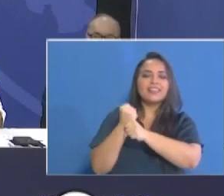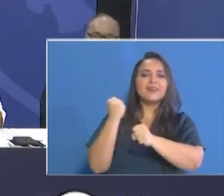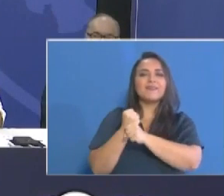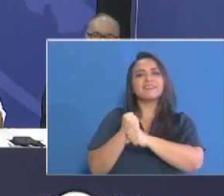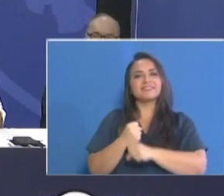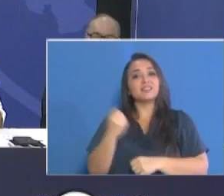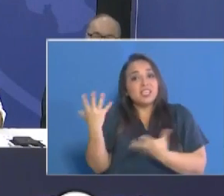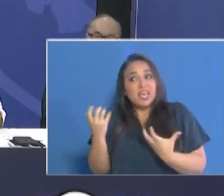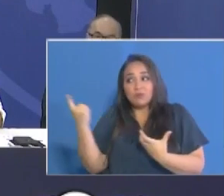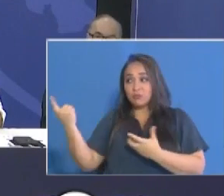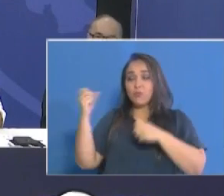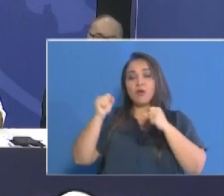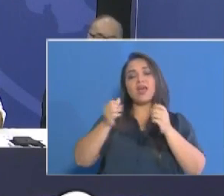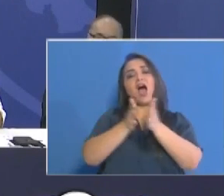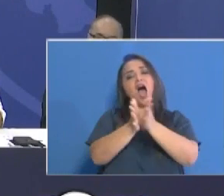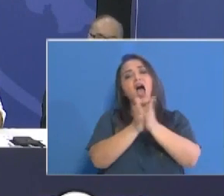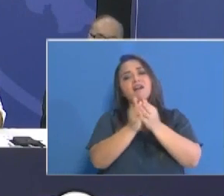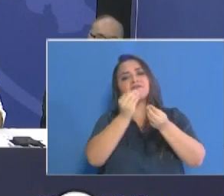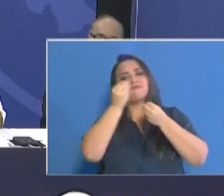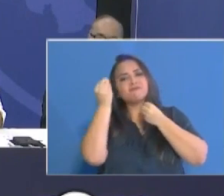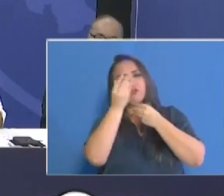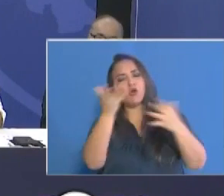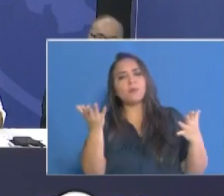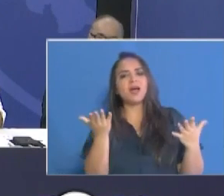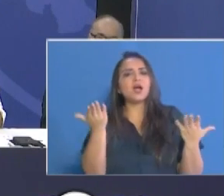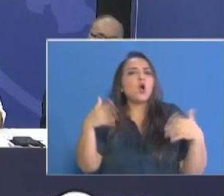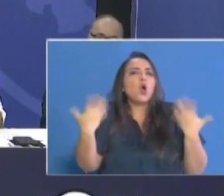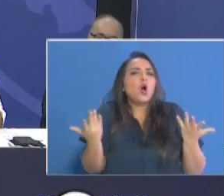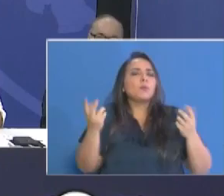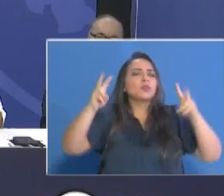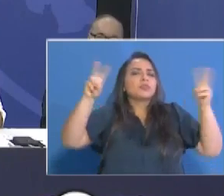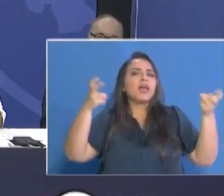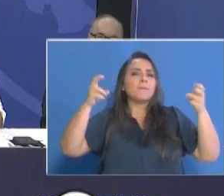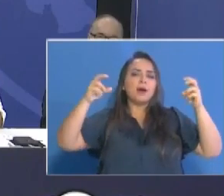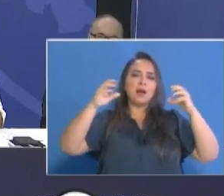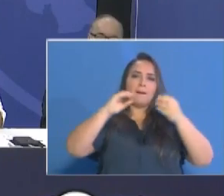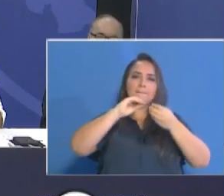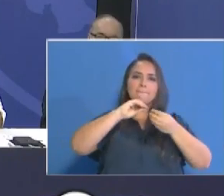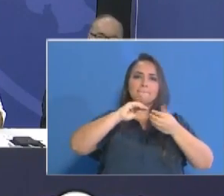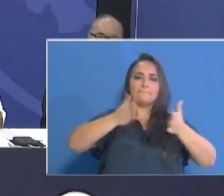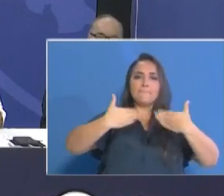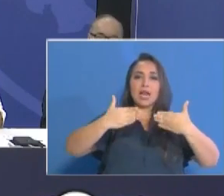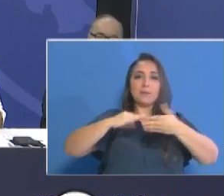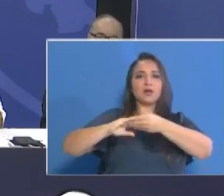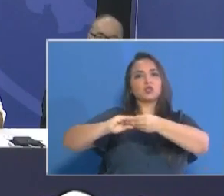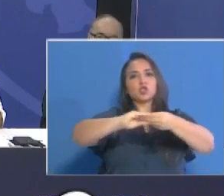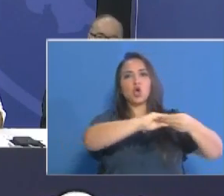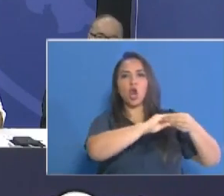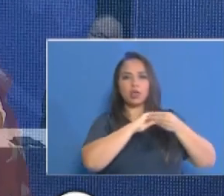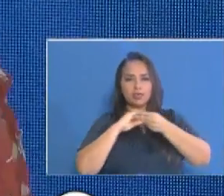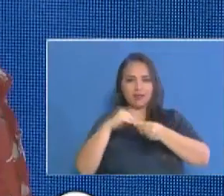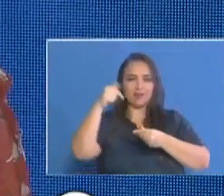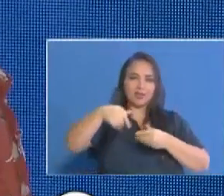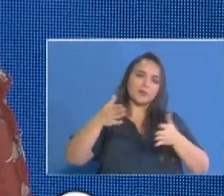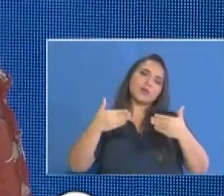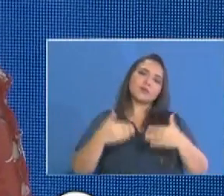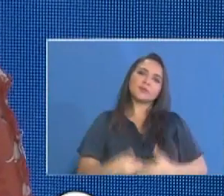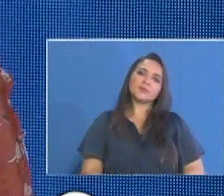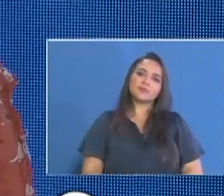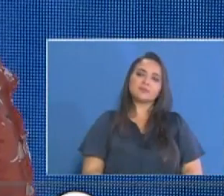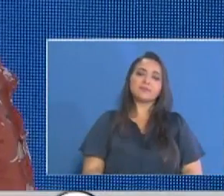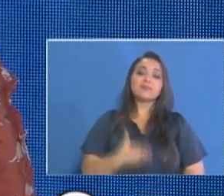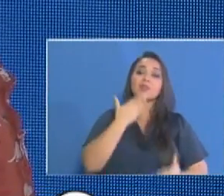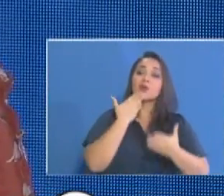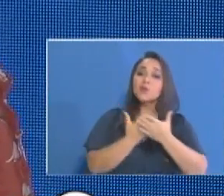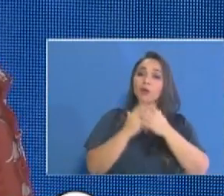que nos hablaras un poco de todos los temas que está haciendo el Plan Solidario en nuestro país. Gracias, doctora. Muy buenas noches.